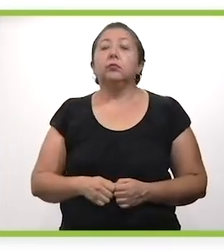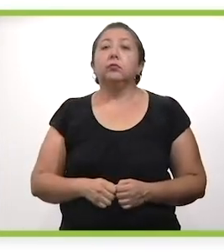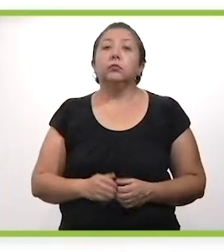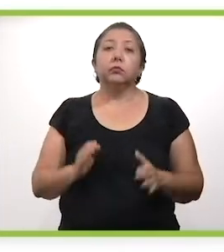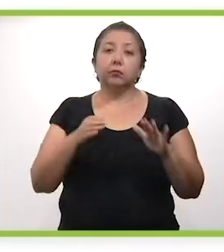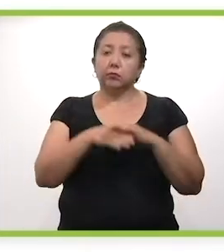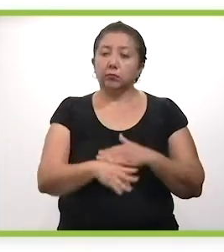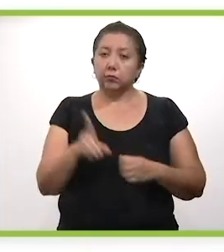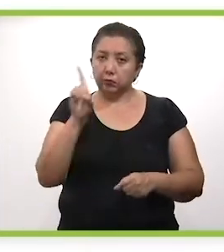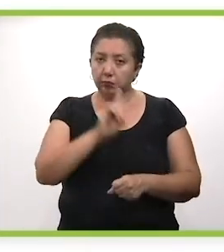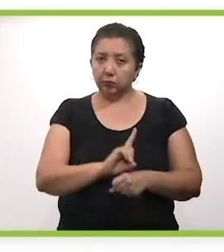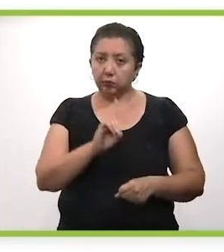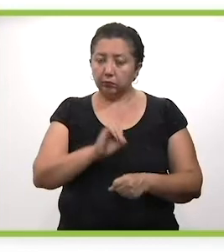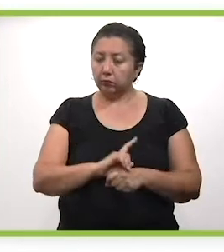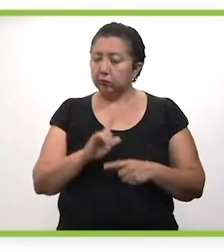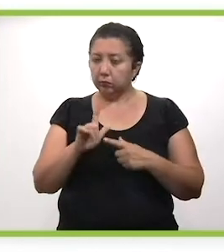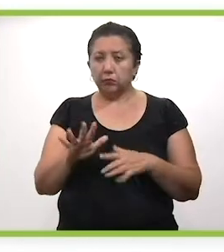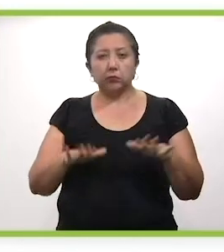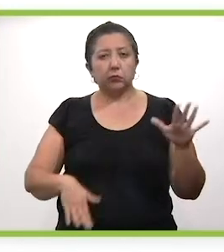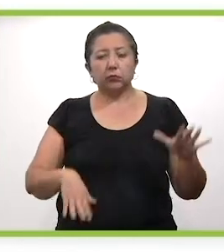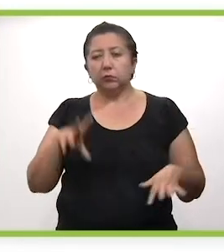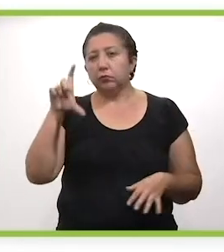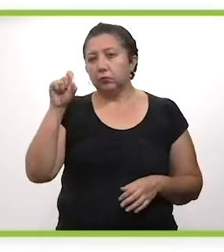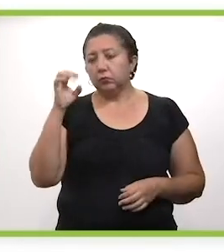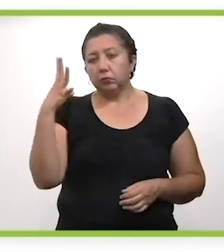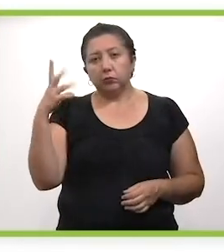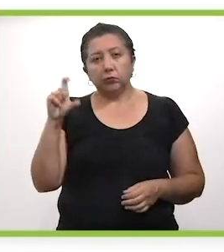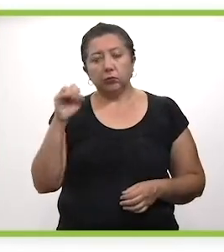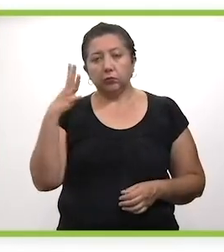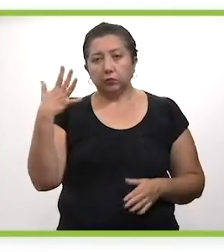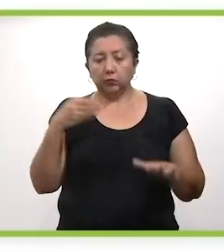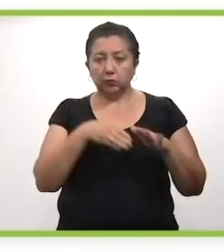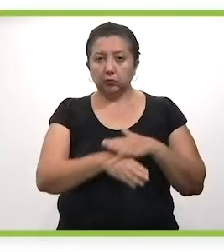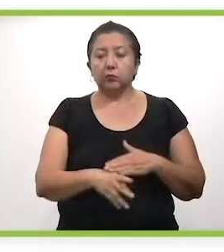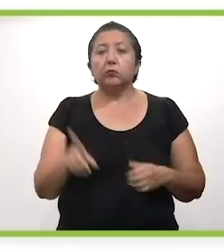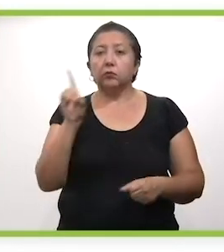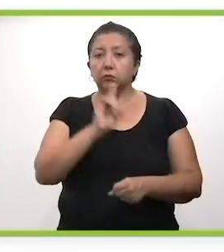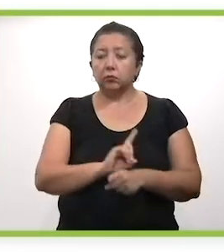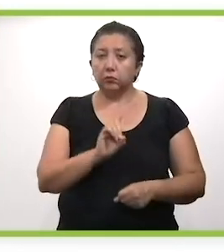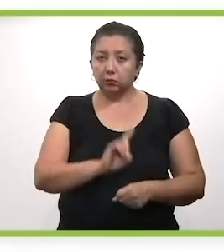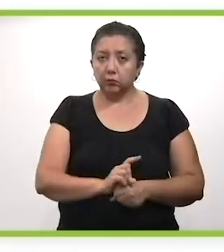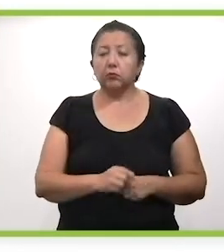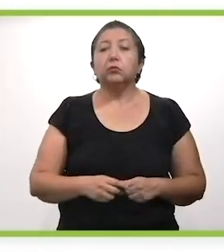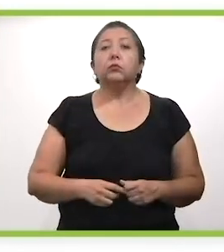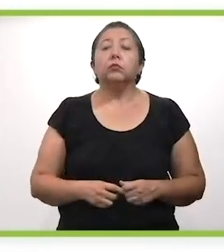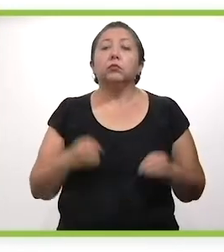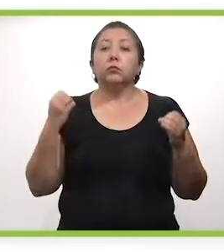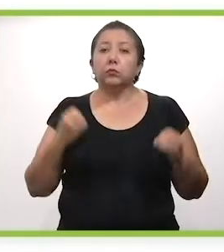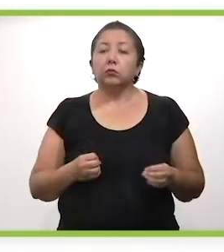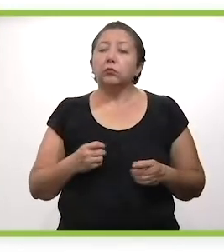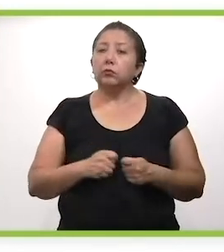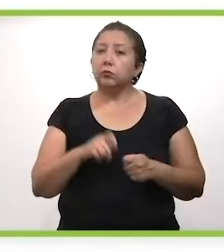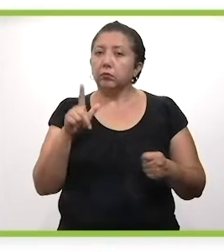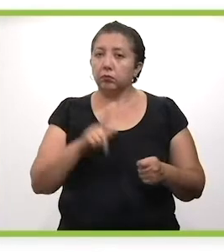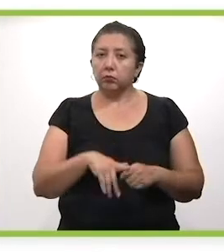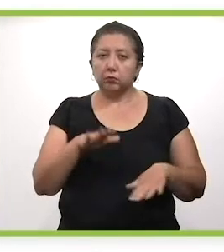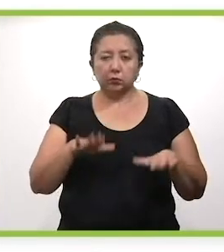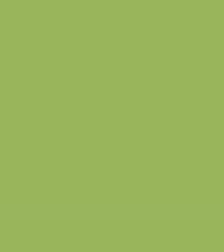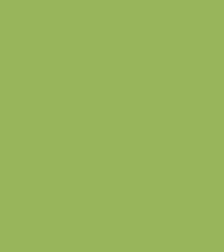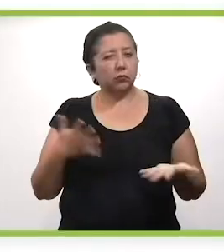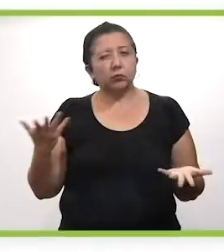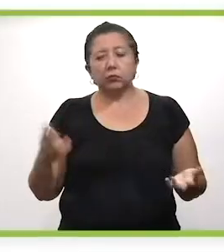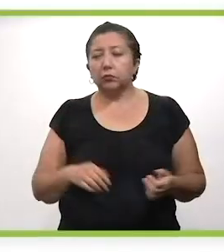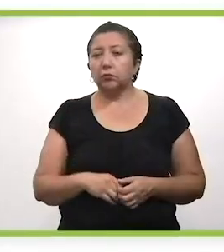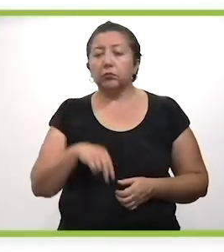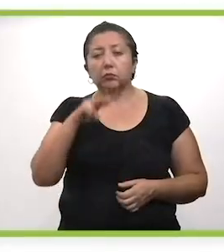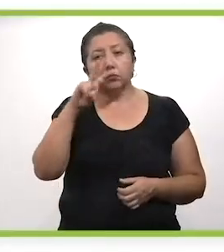que la semana pasada. Los ingresos diarios se han estado manteniendo en un promedio de 24, 25 ingresos hospitalarios diarios y la ocupación total